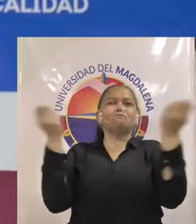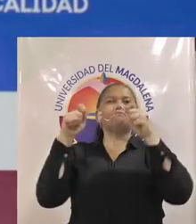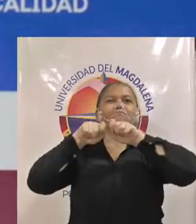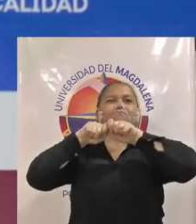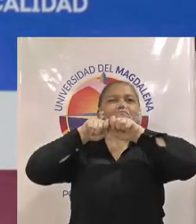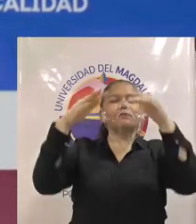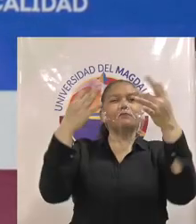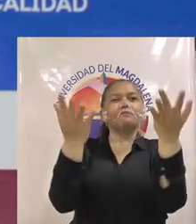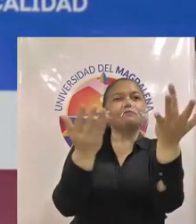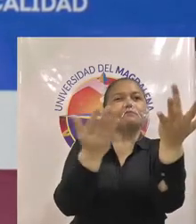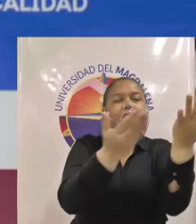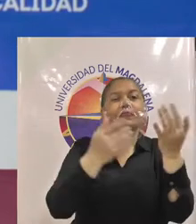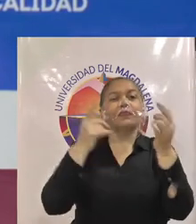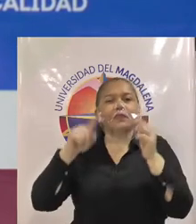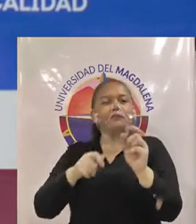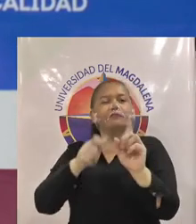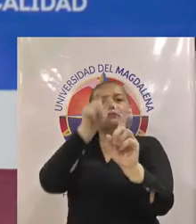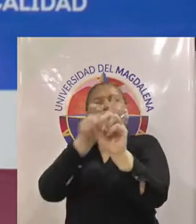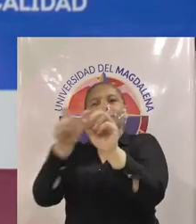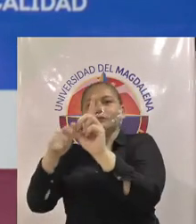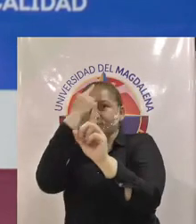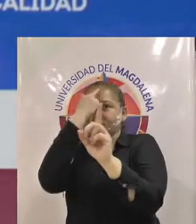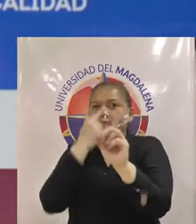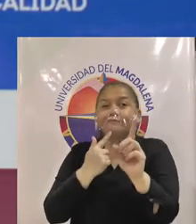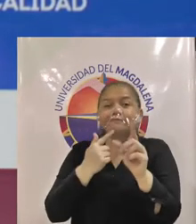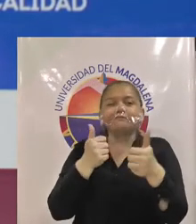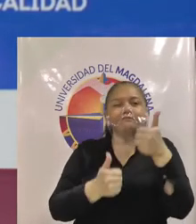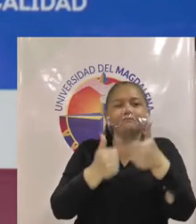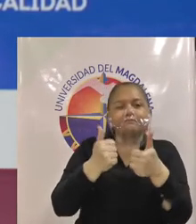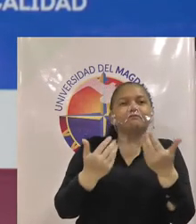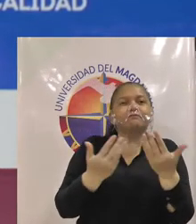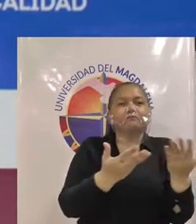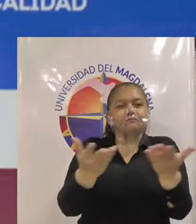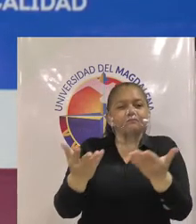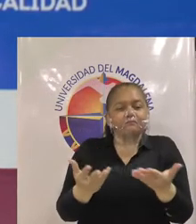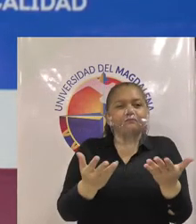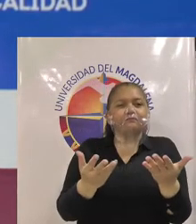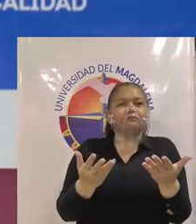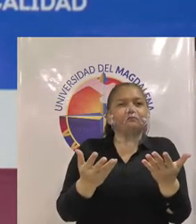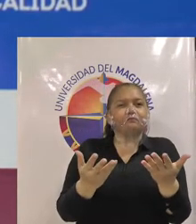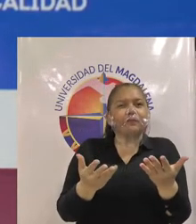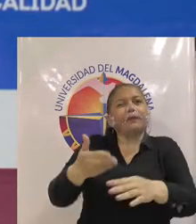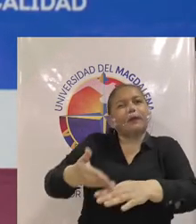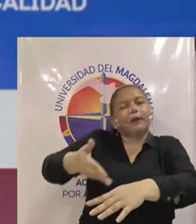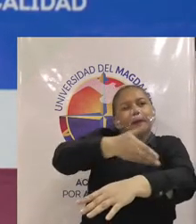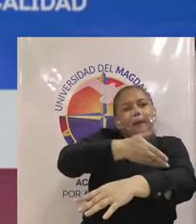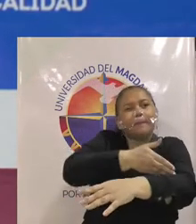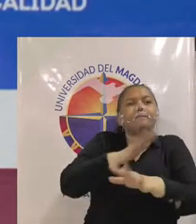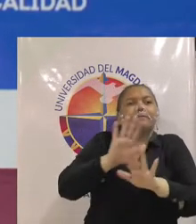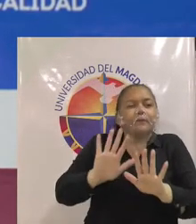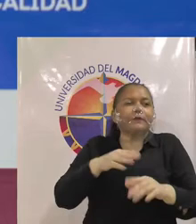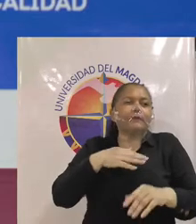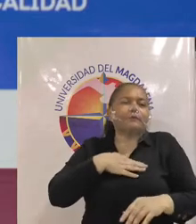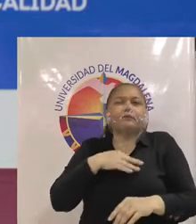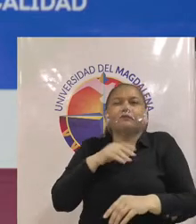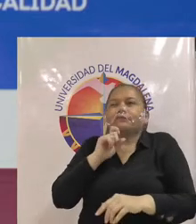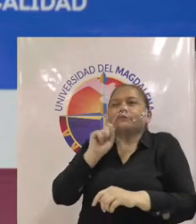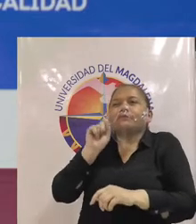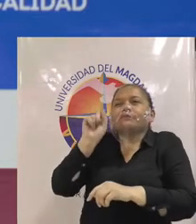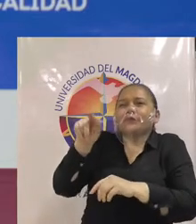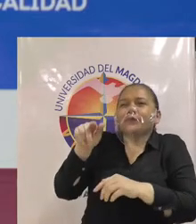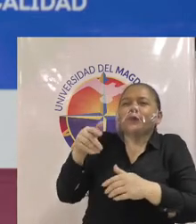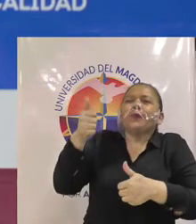ya se adelantó una parte donde se establecía como nos consultaron los profesores como